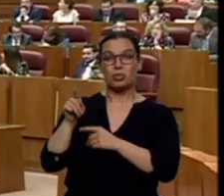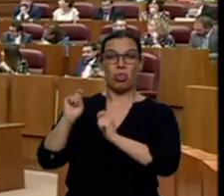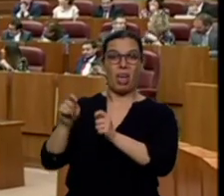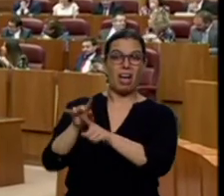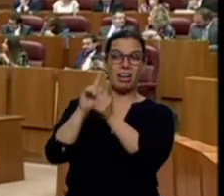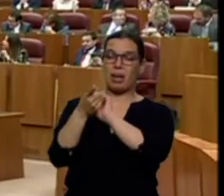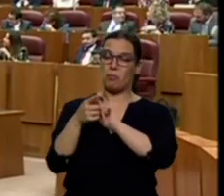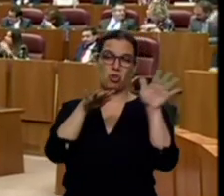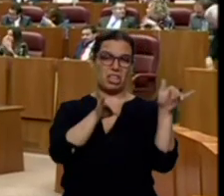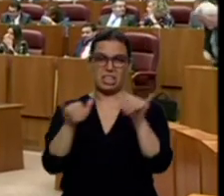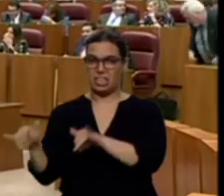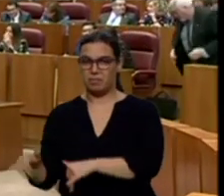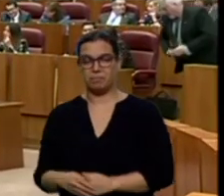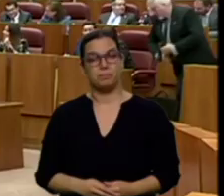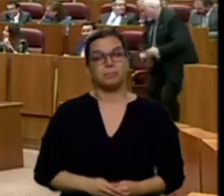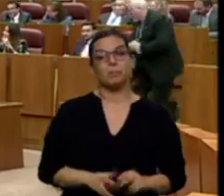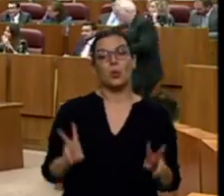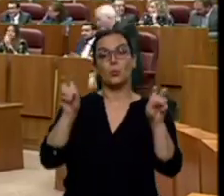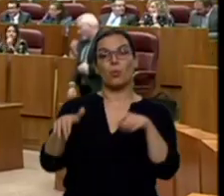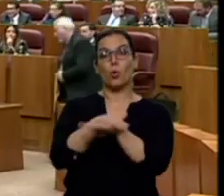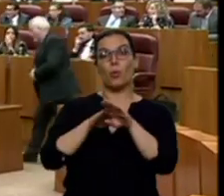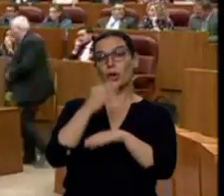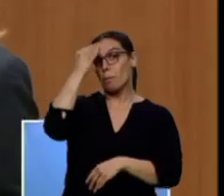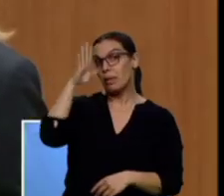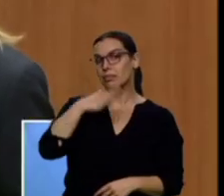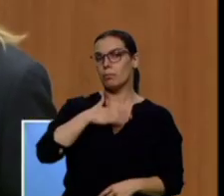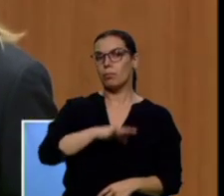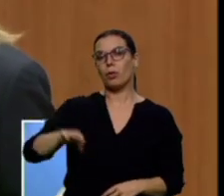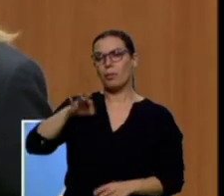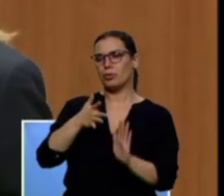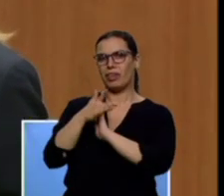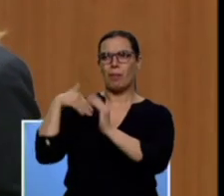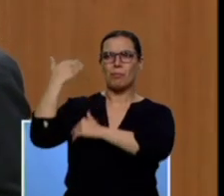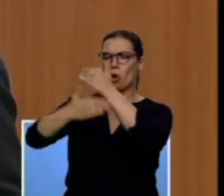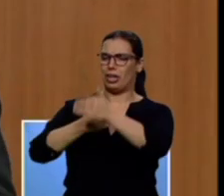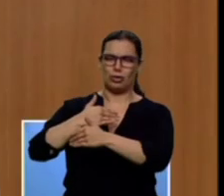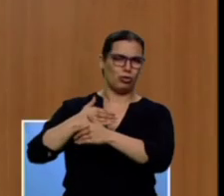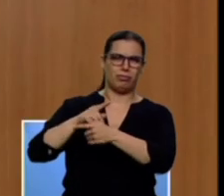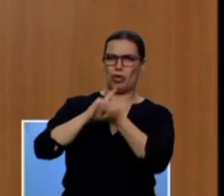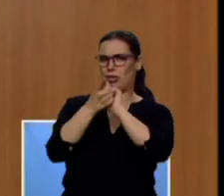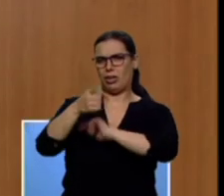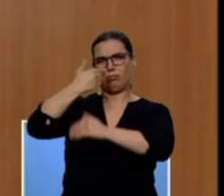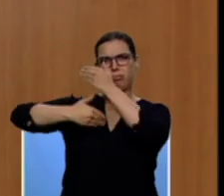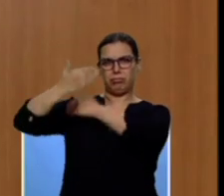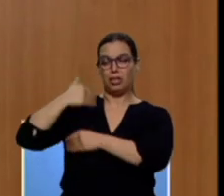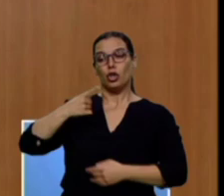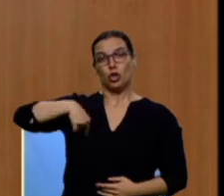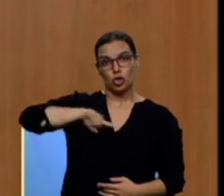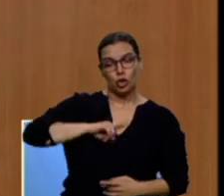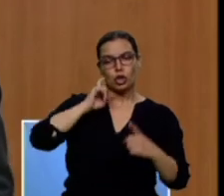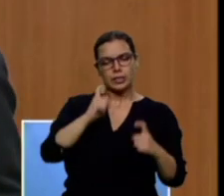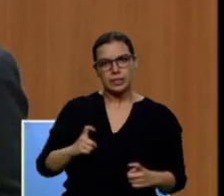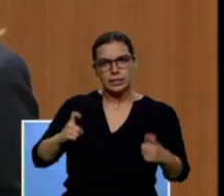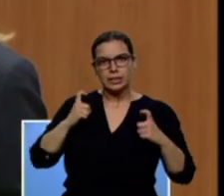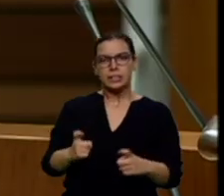El nuevo gobierno es para Podemos la antítesis de progreso. Vamos a trabajar en aras de fraguar los acuerdos necesarios para poder sacar adelante